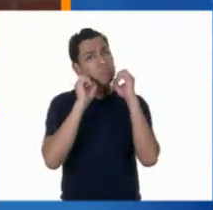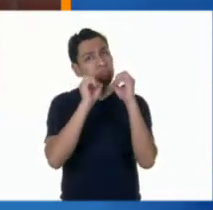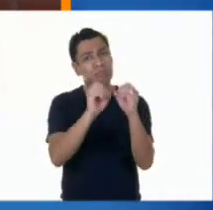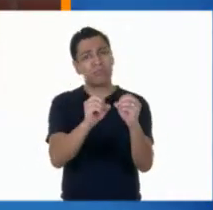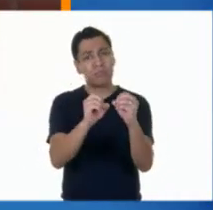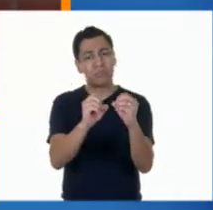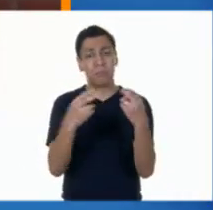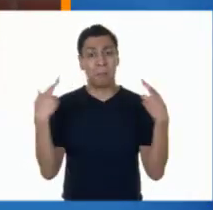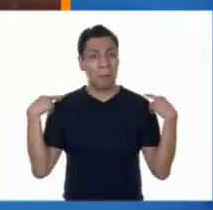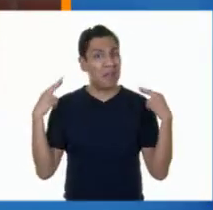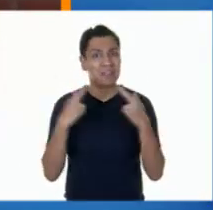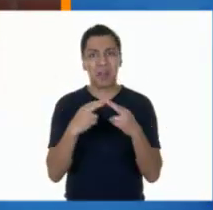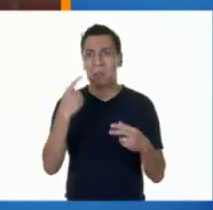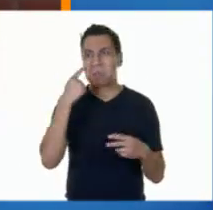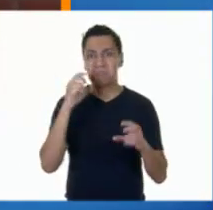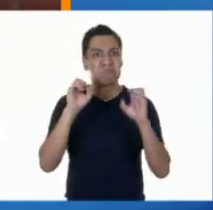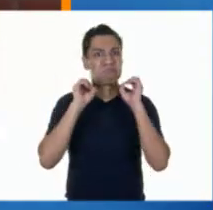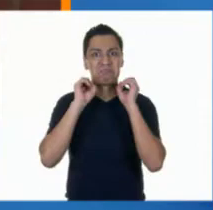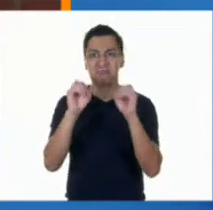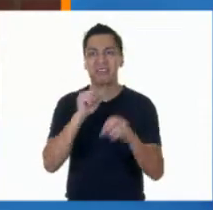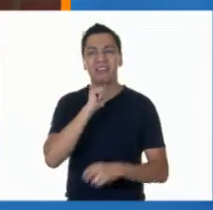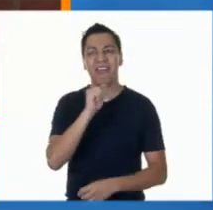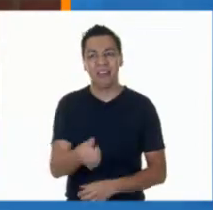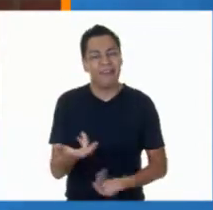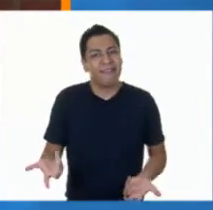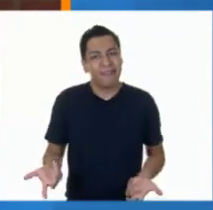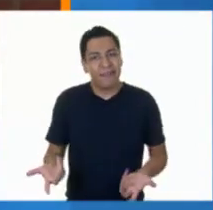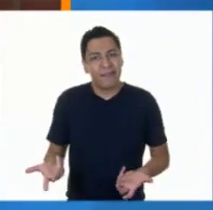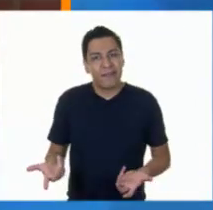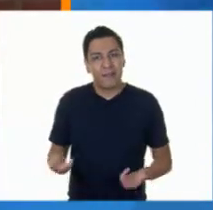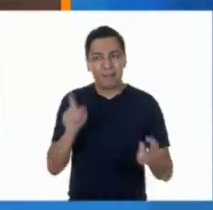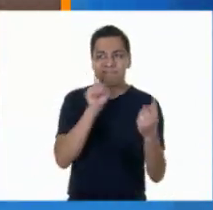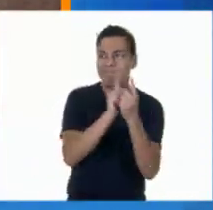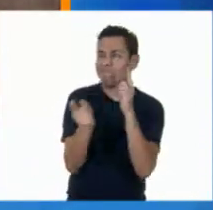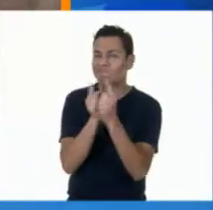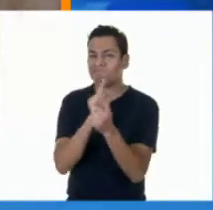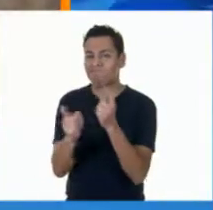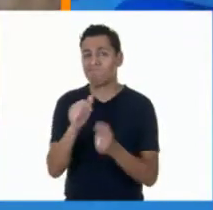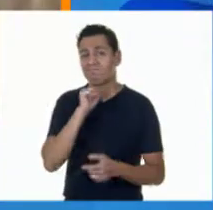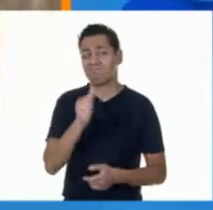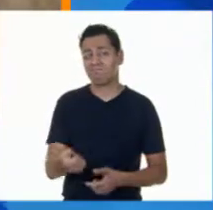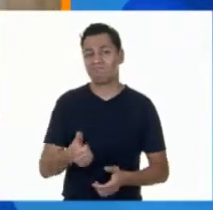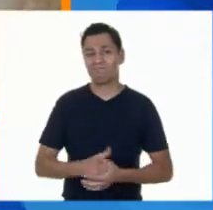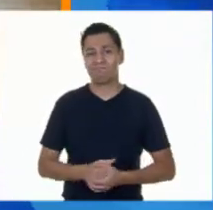no puedo ver a mi maestra y hasta no poder ver a mis familiares.